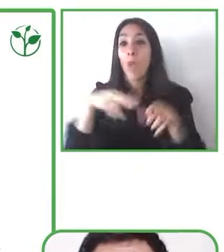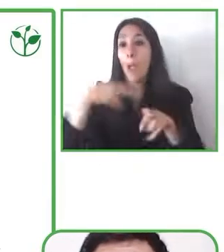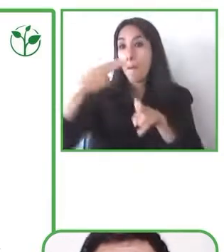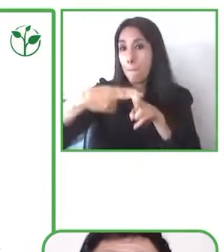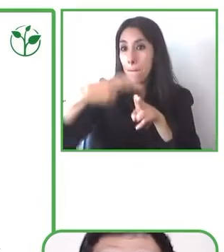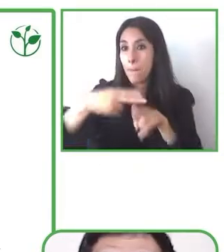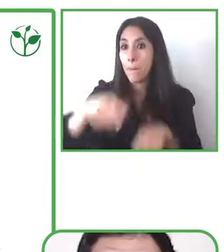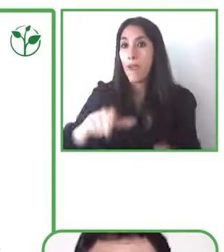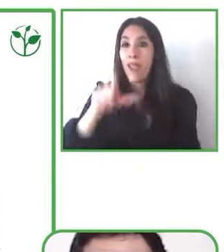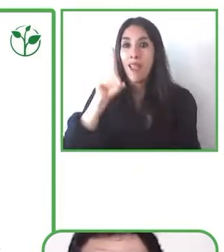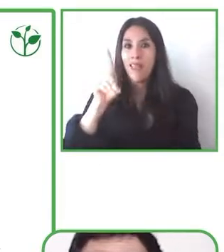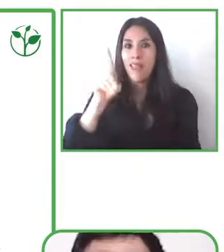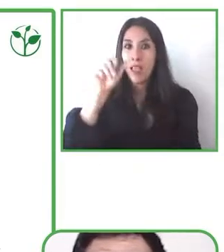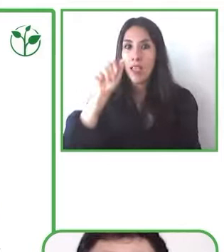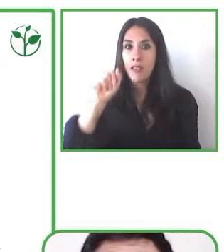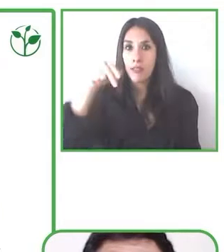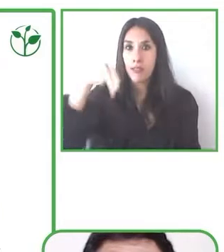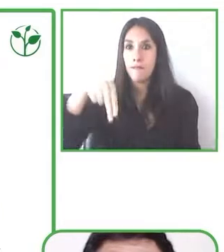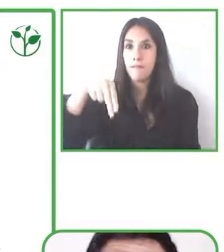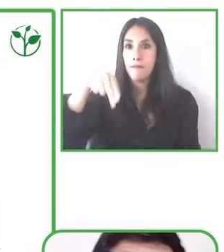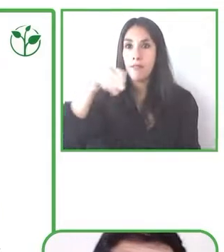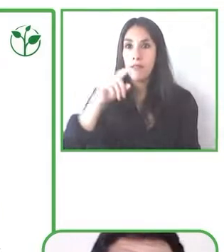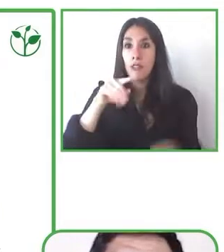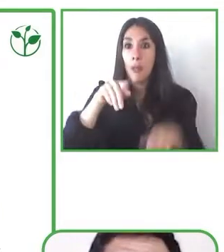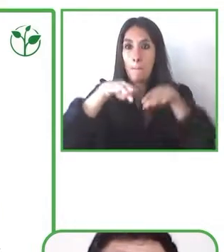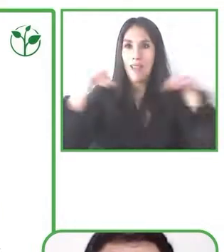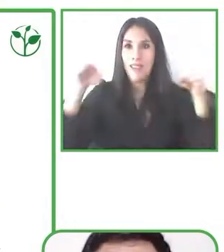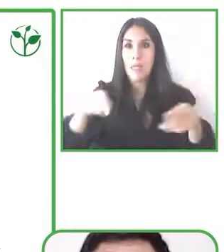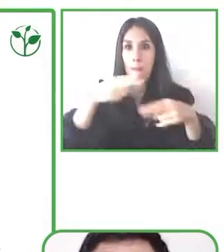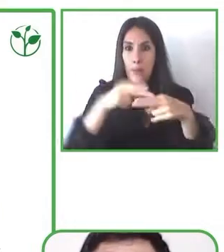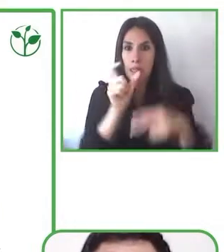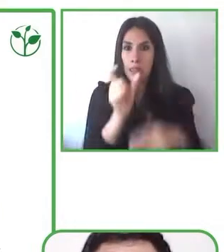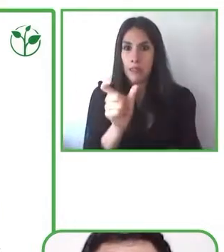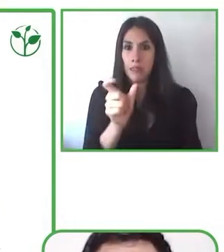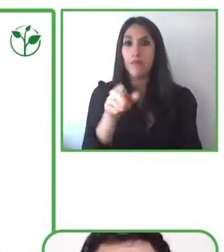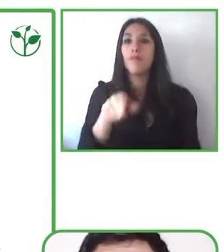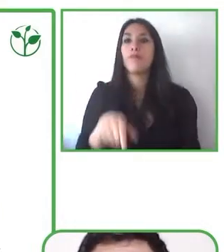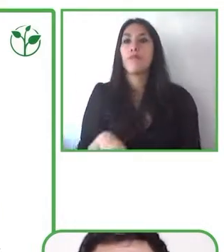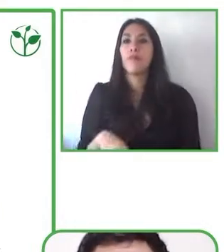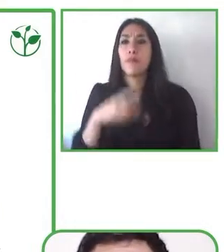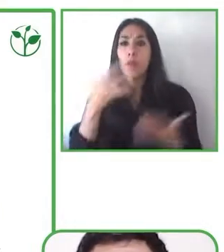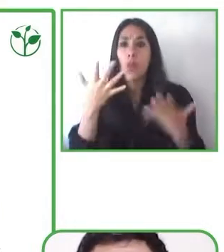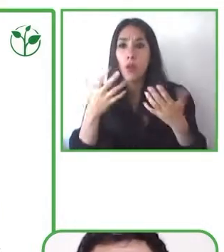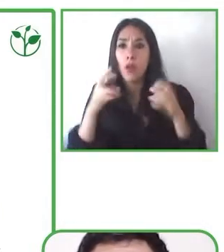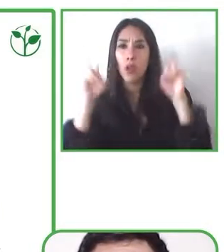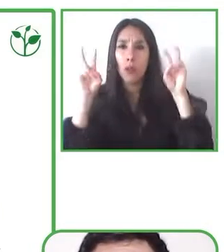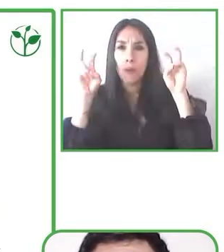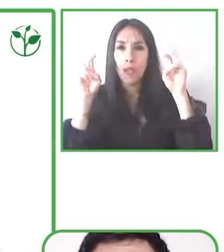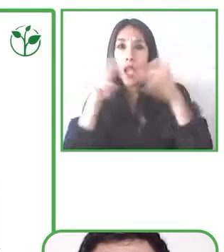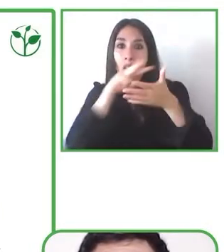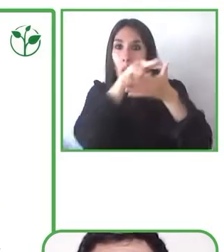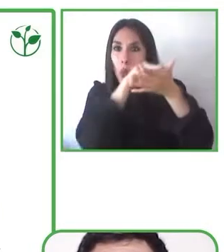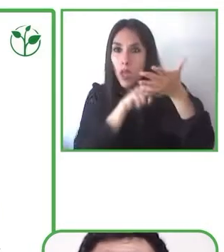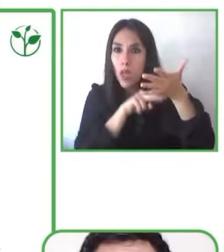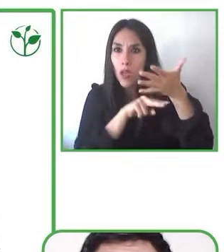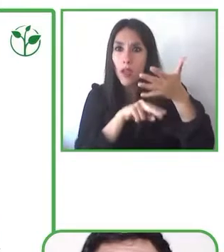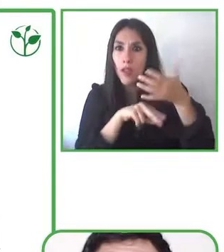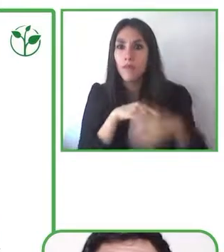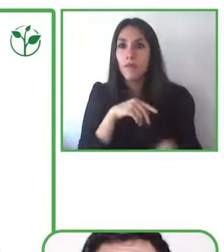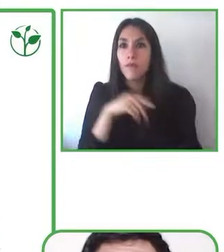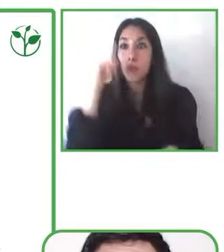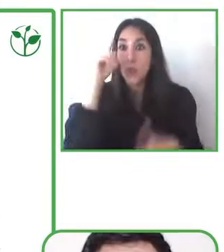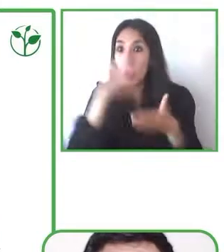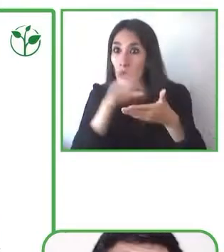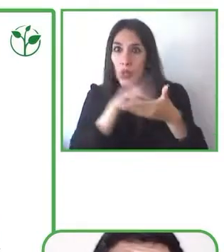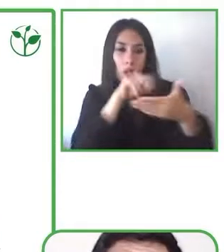basado en este modelo cognitivo de la lectura, en el cual nosotros vamos entonces a potenciar estos cuatro grandes grupos